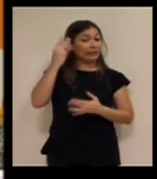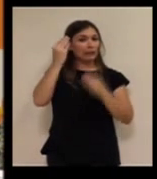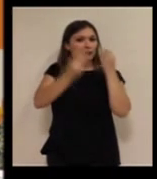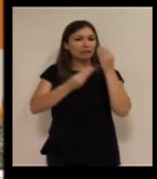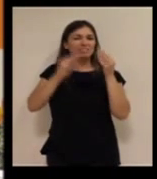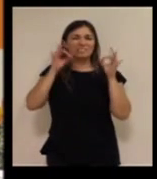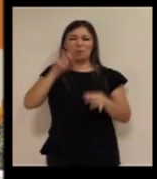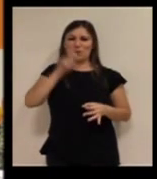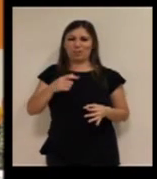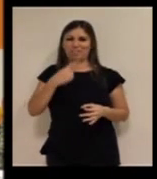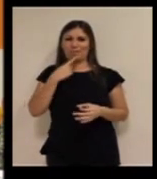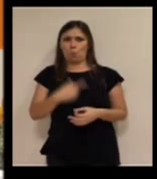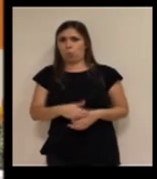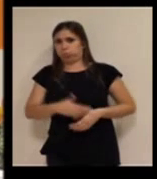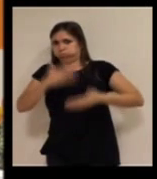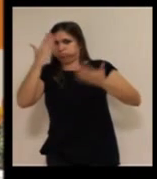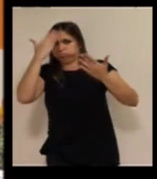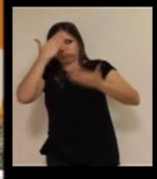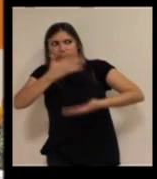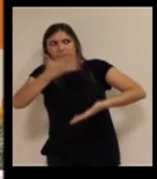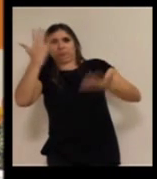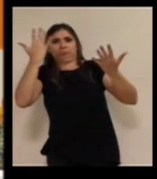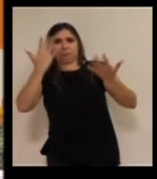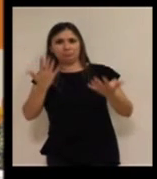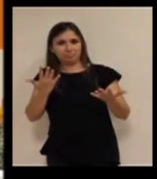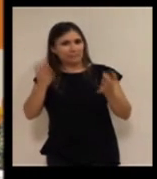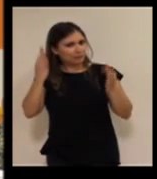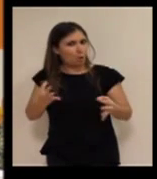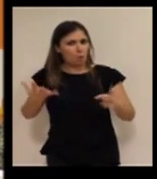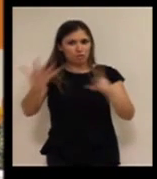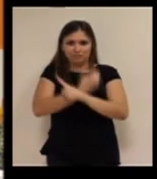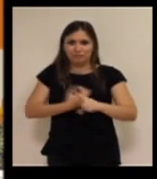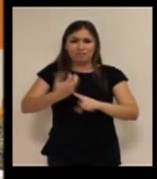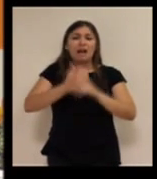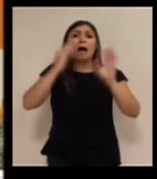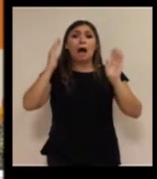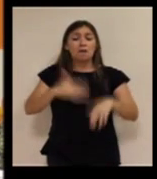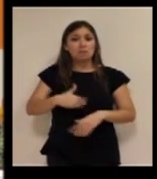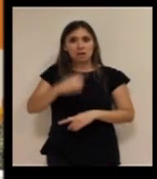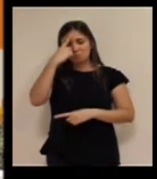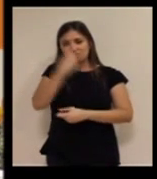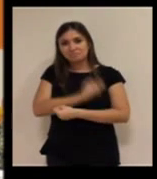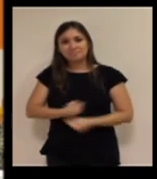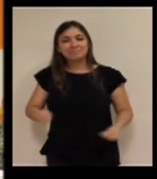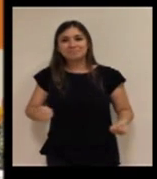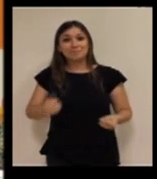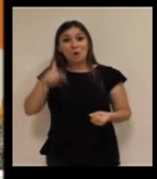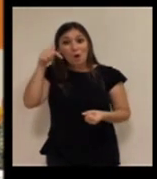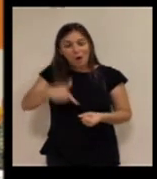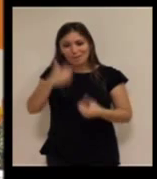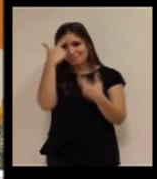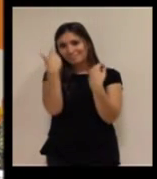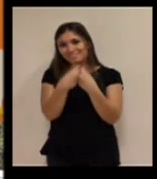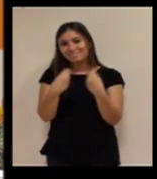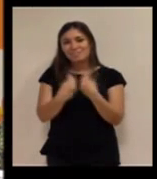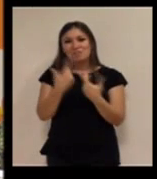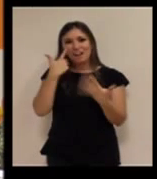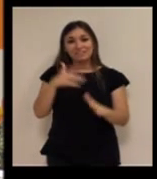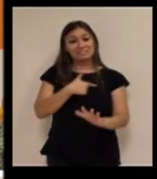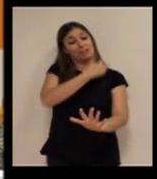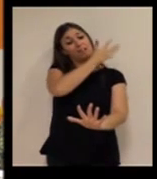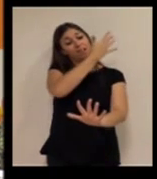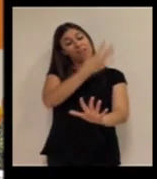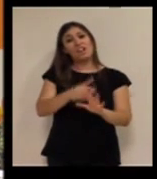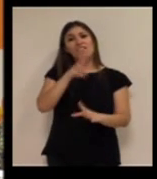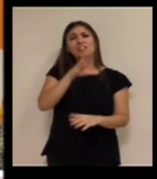habría mucha gente que diría, madre mía, esto es donde van, ¿no? Y pocos yo creo que podíamos imaginar que hoy hablaríamos 24 años más